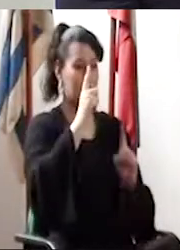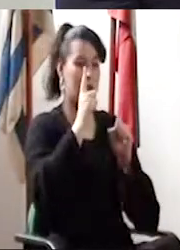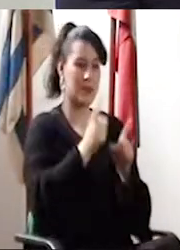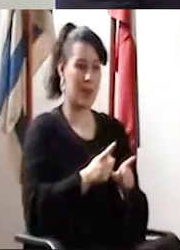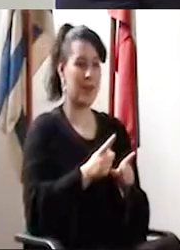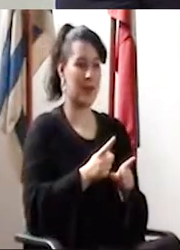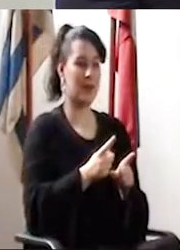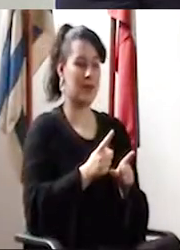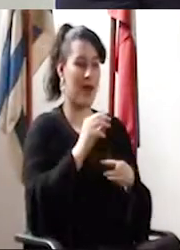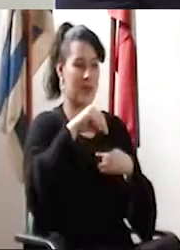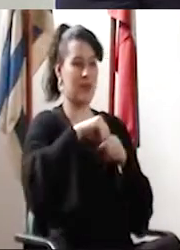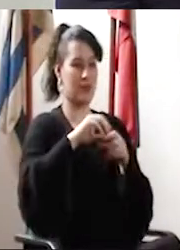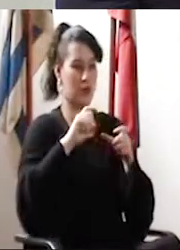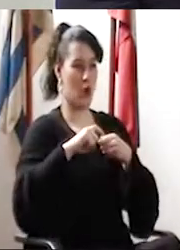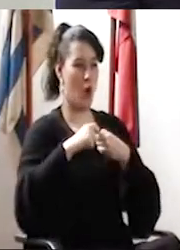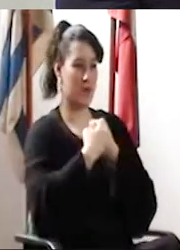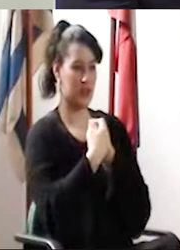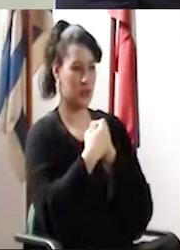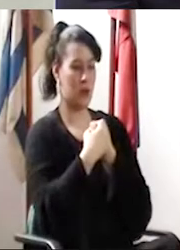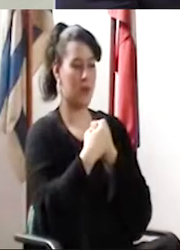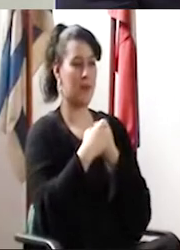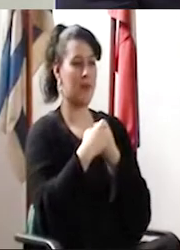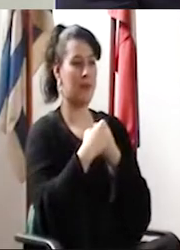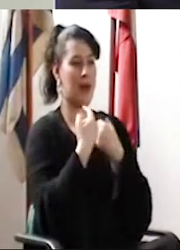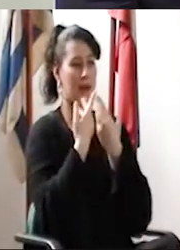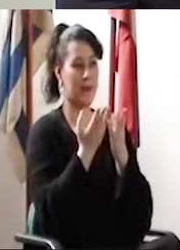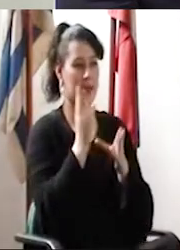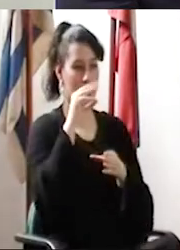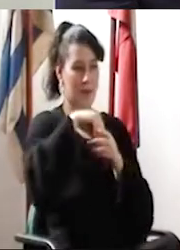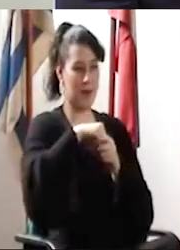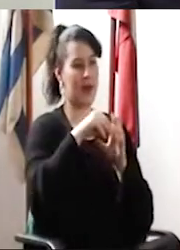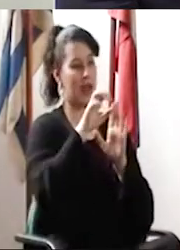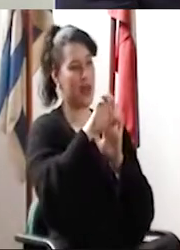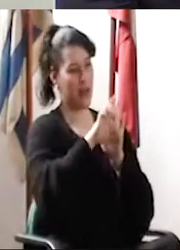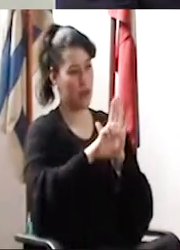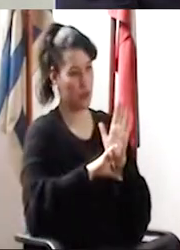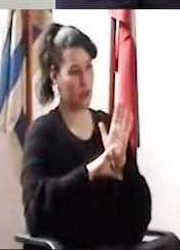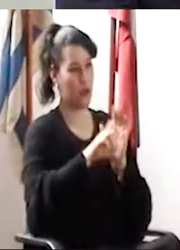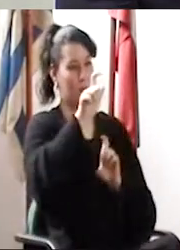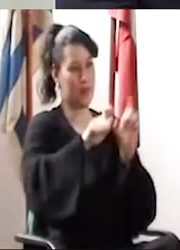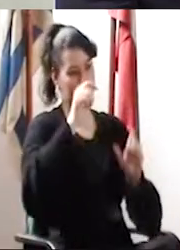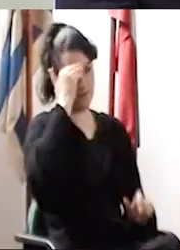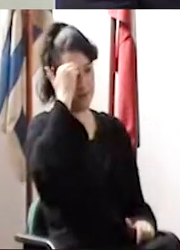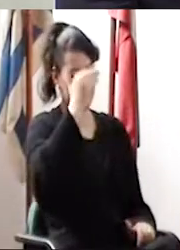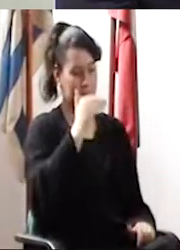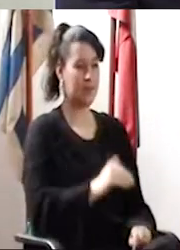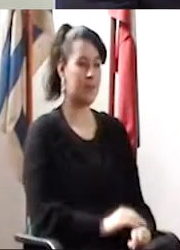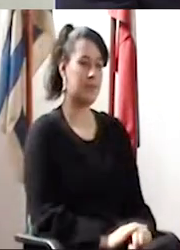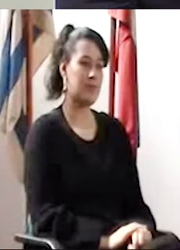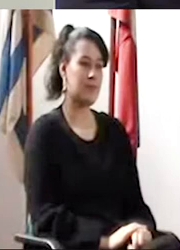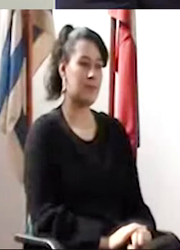de Ciencias, que también va por ADUR a la Comisión de Implementación del Estatuto Personal Docente.